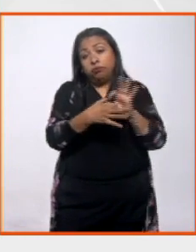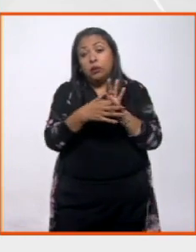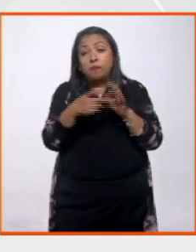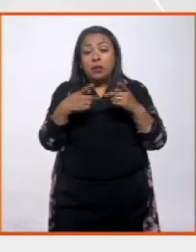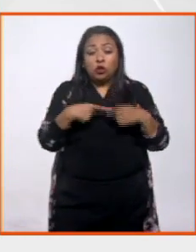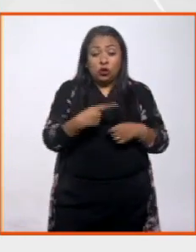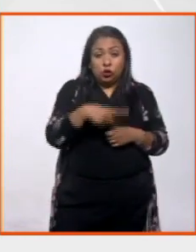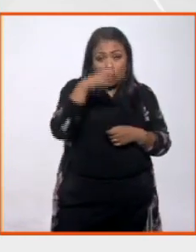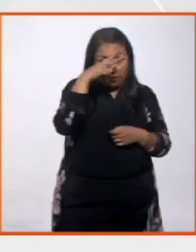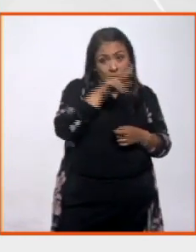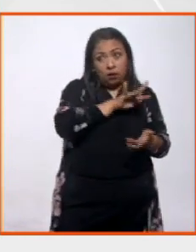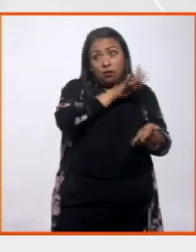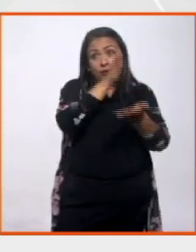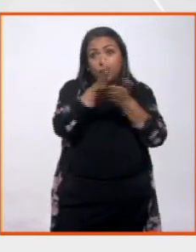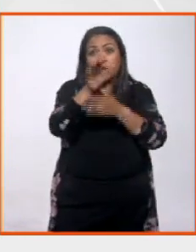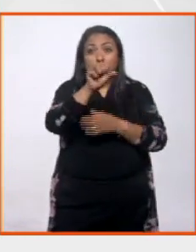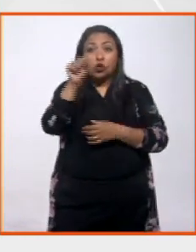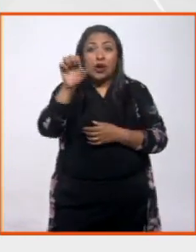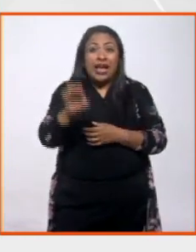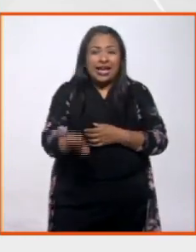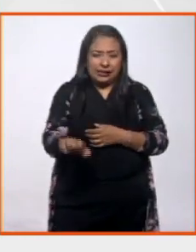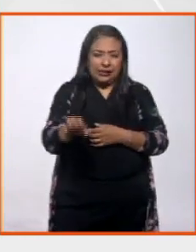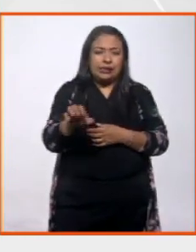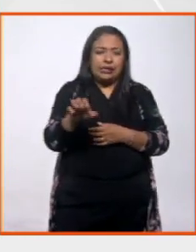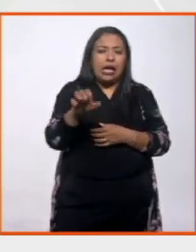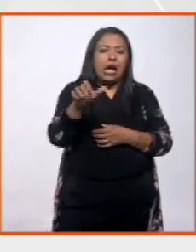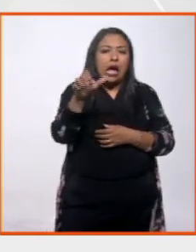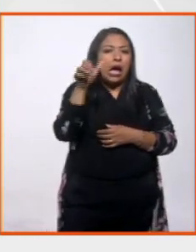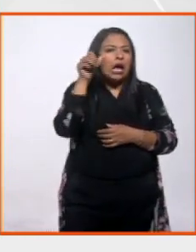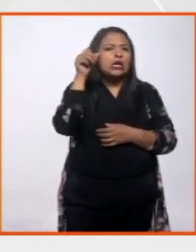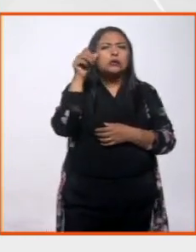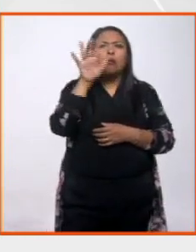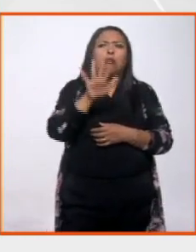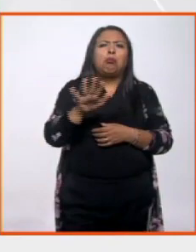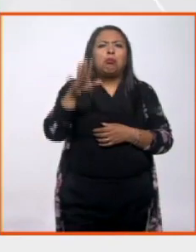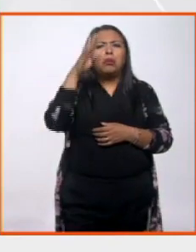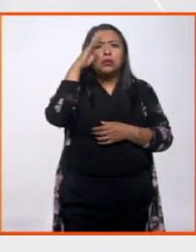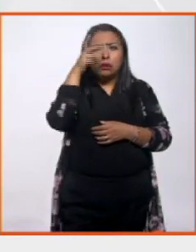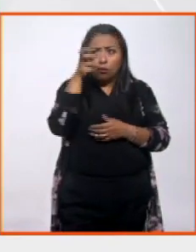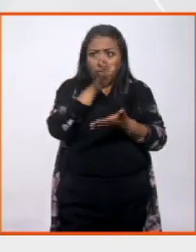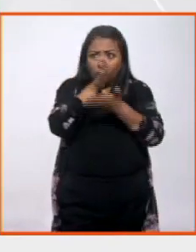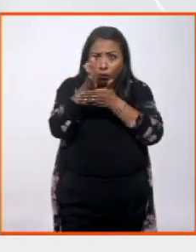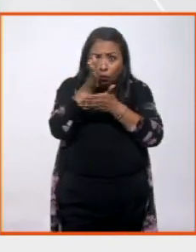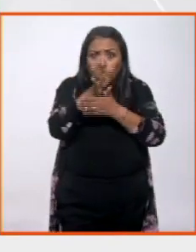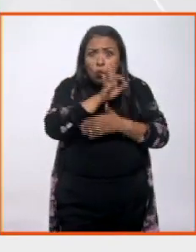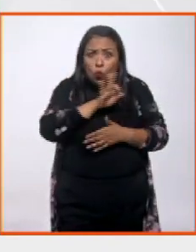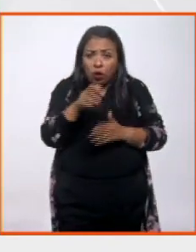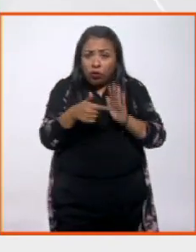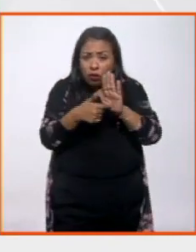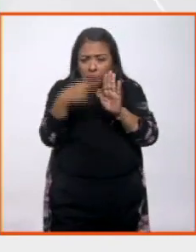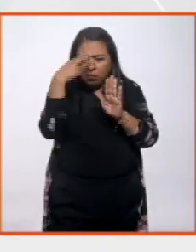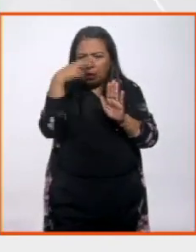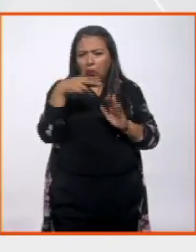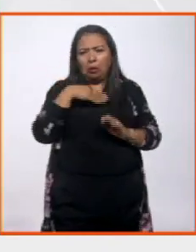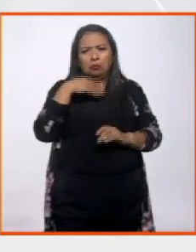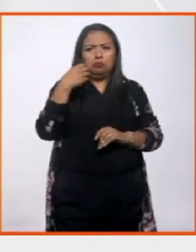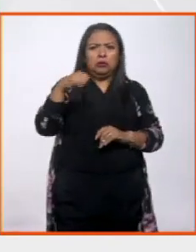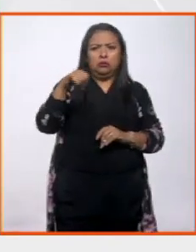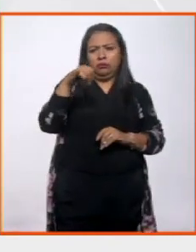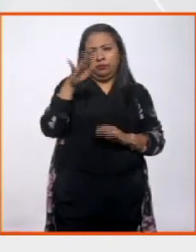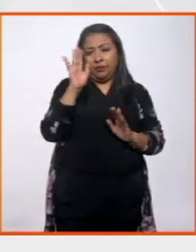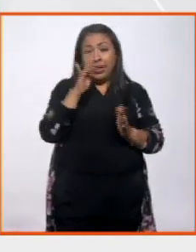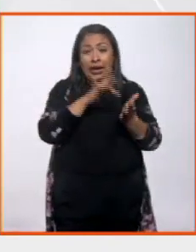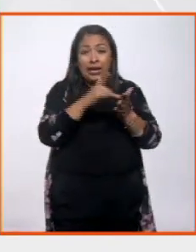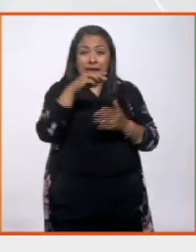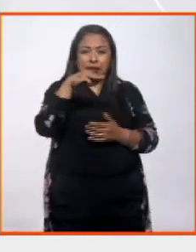los artistas mexicanos con el sudeste asiático, una región que no solemos pensar como un espacio donde se proyecta la presencia de México. Gracias a